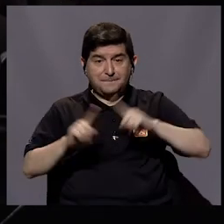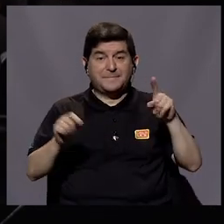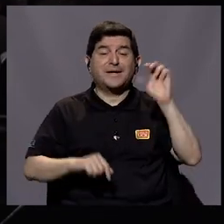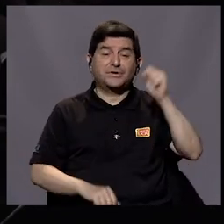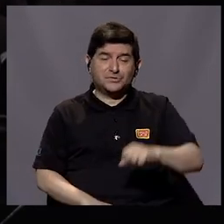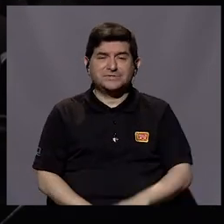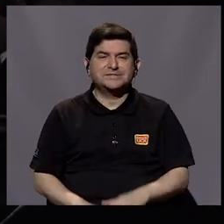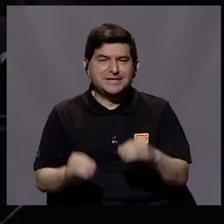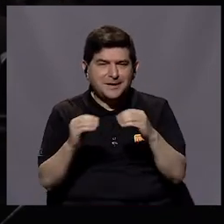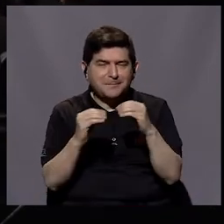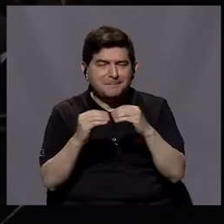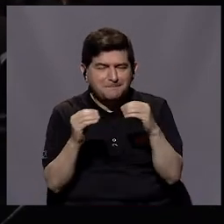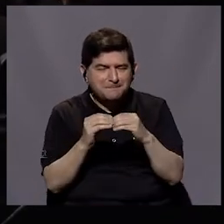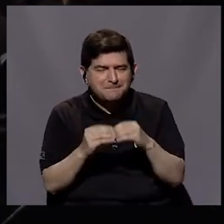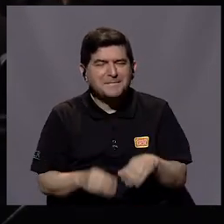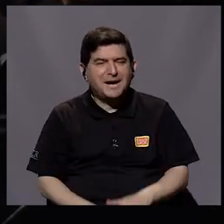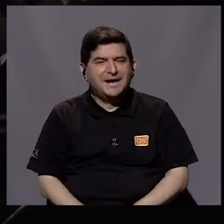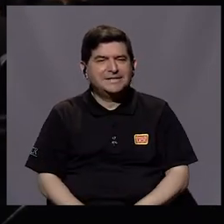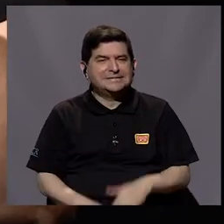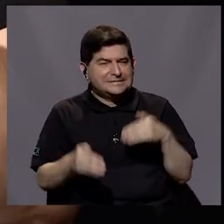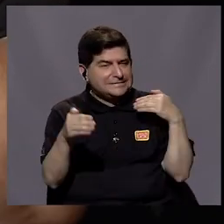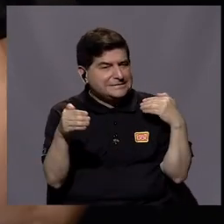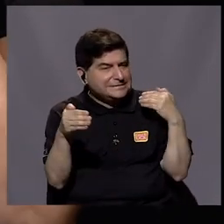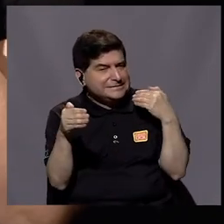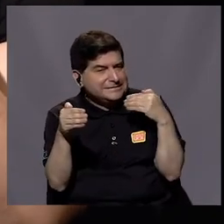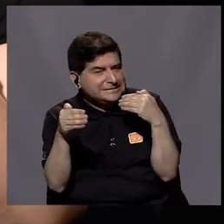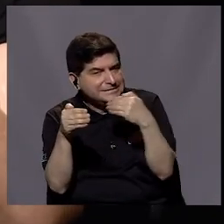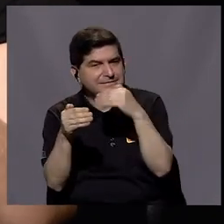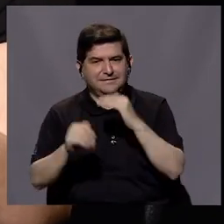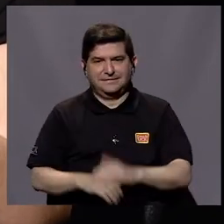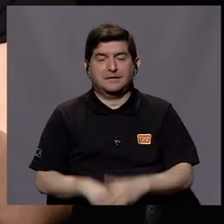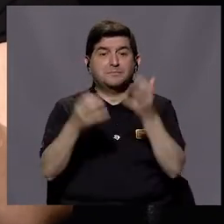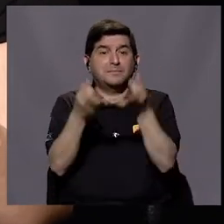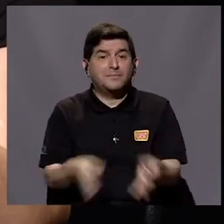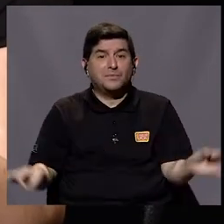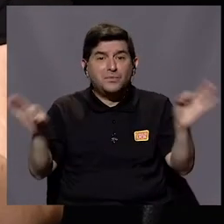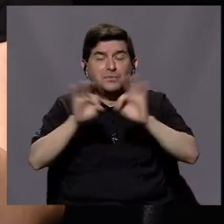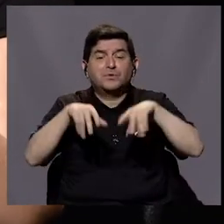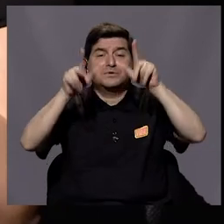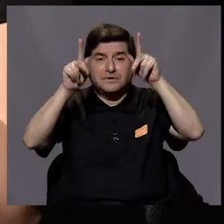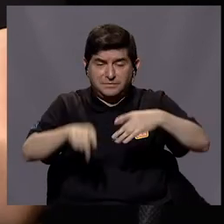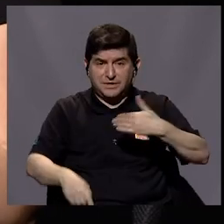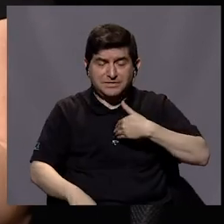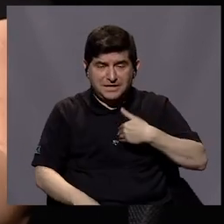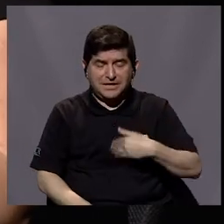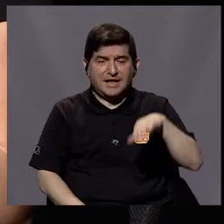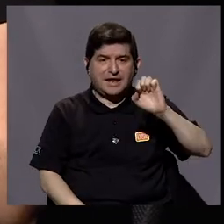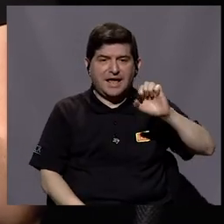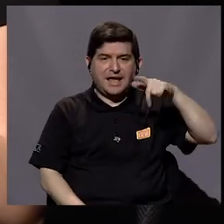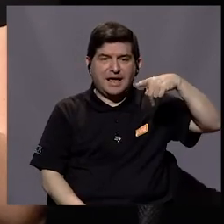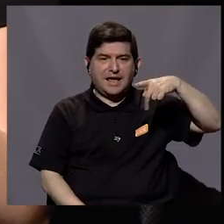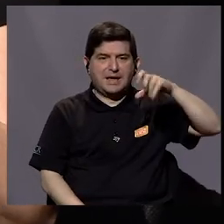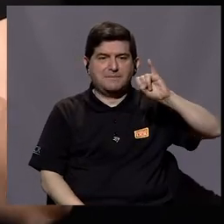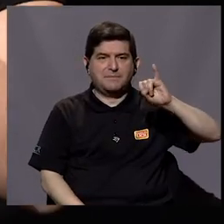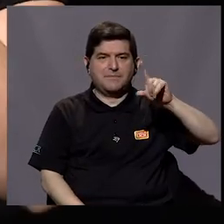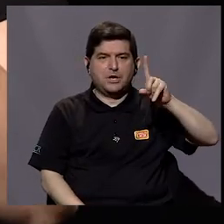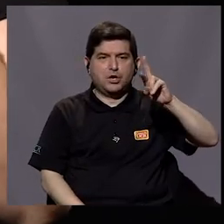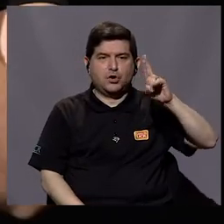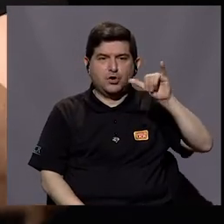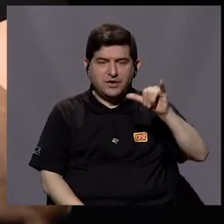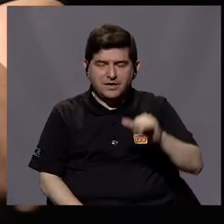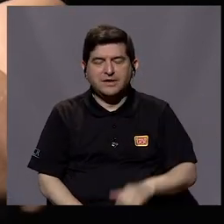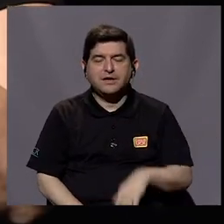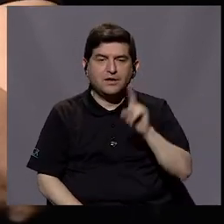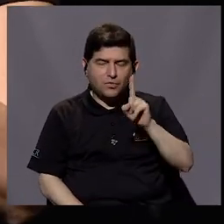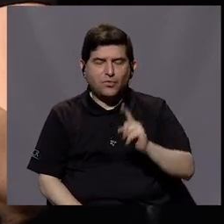agrega números a esa rifa. ¿Verdad? Entonces es muy importante que las personas que tienen el licobacter pylori tengan